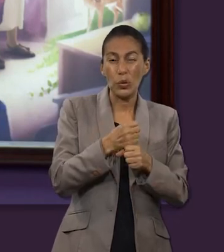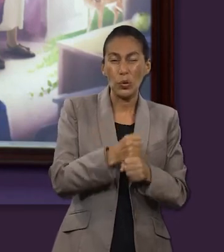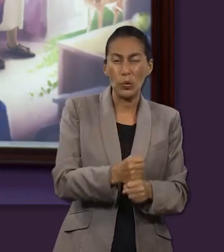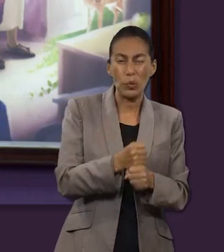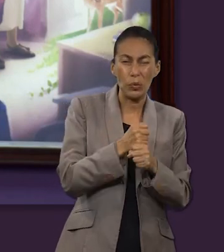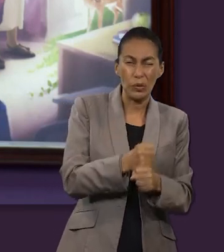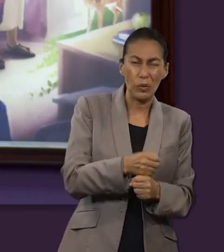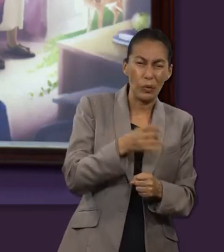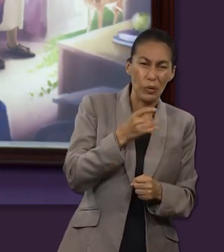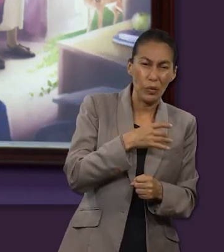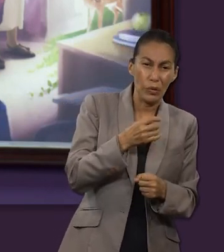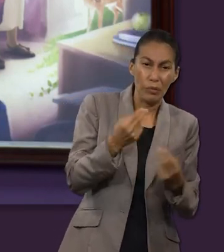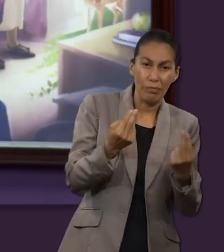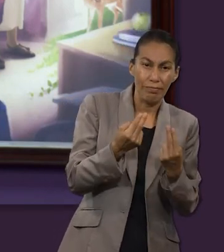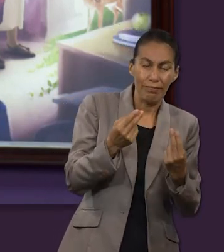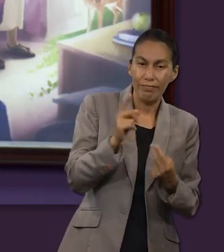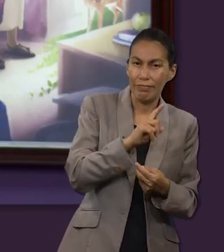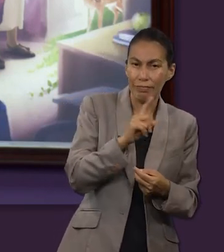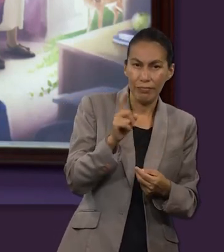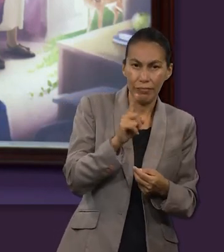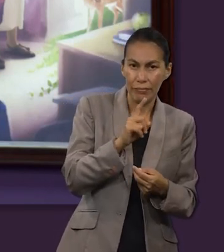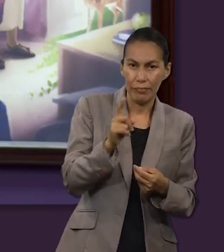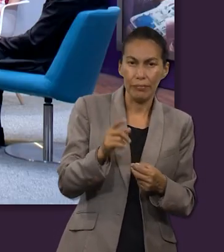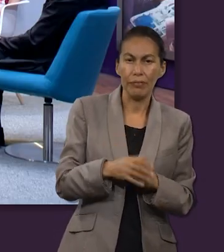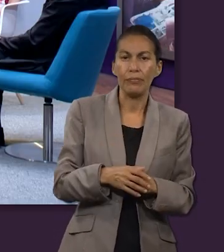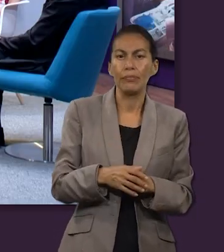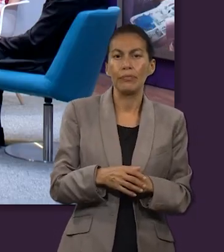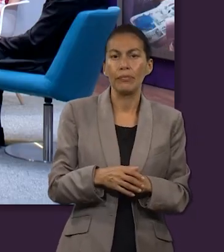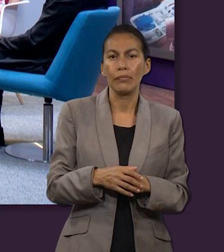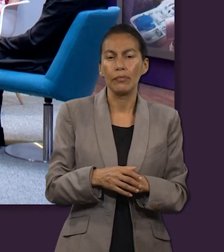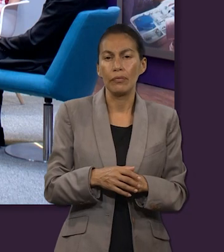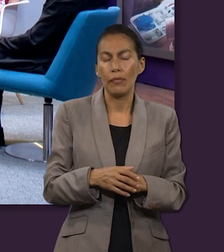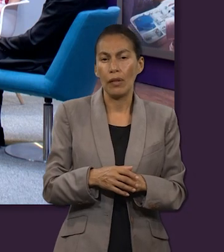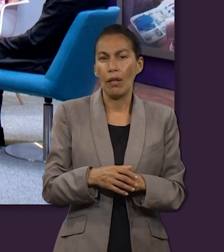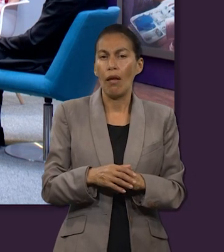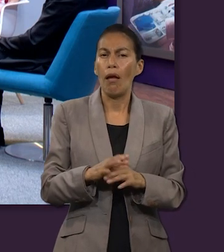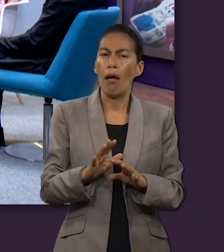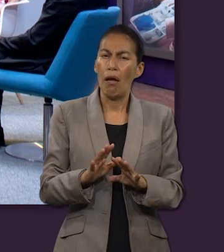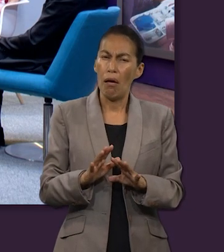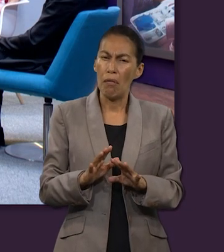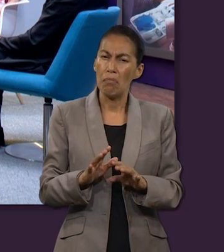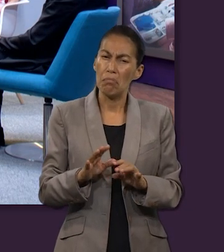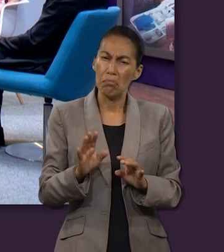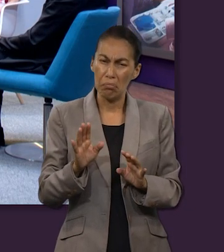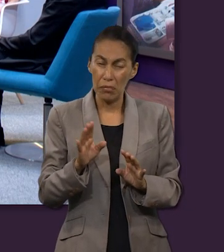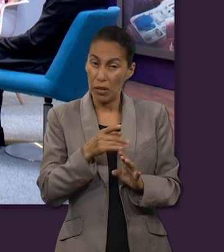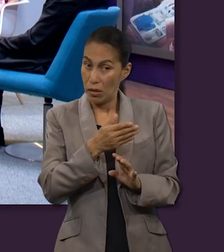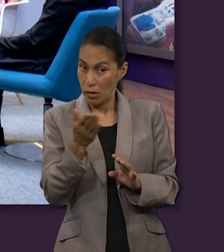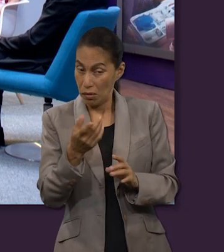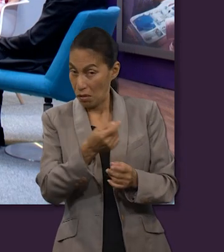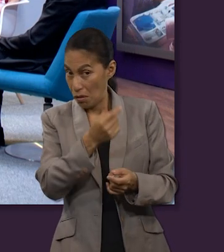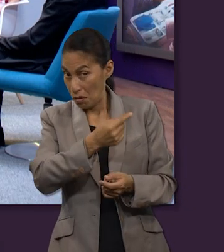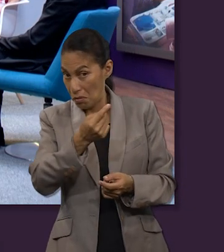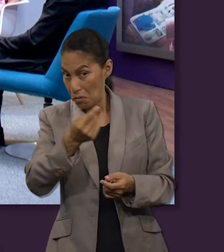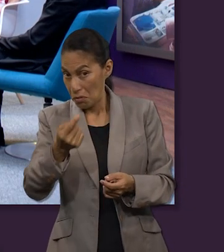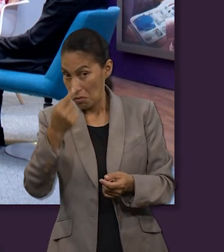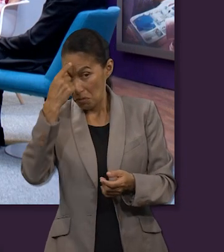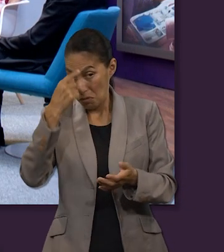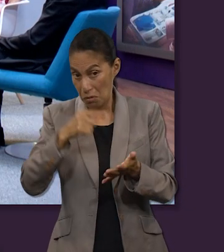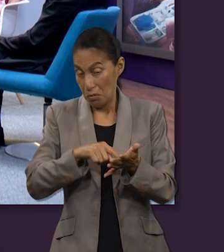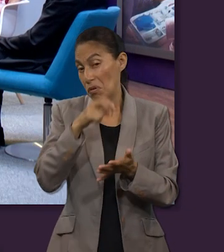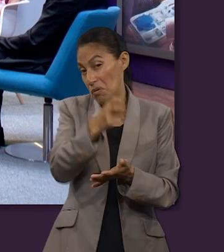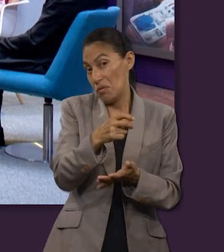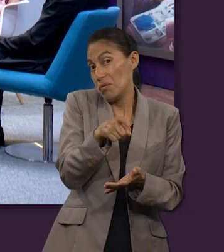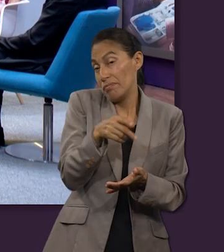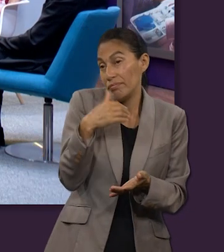dolor y a un sufrimiento que no eran necesarios. De alguna forma, como que creyeron lo que querían creer. Si